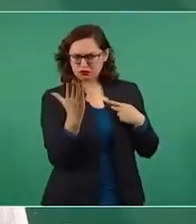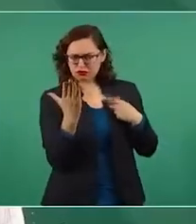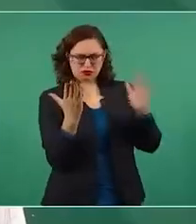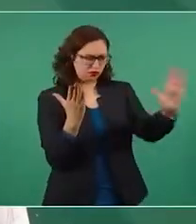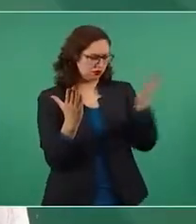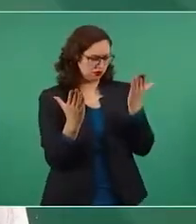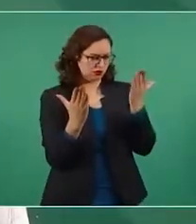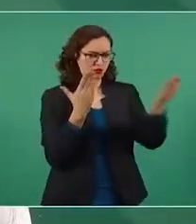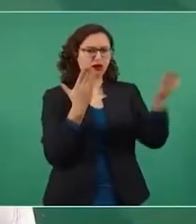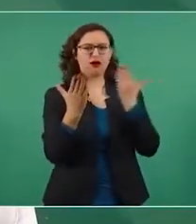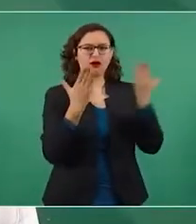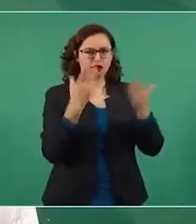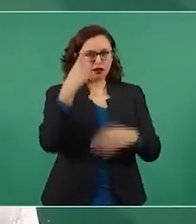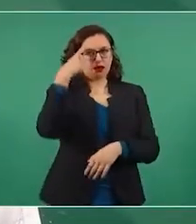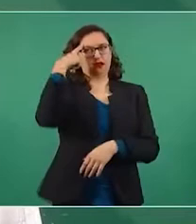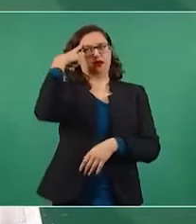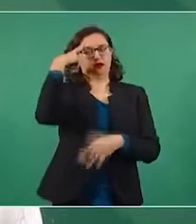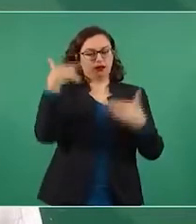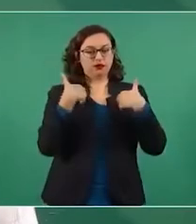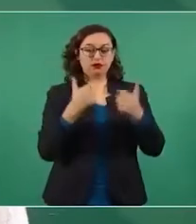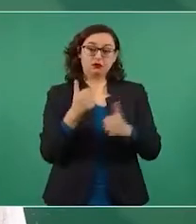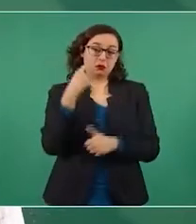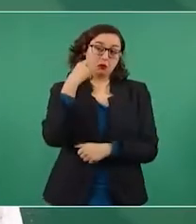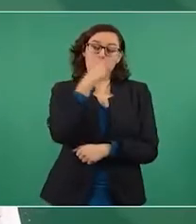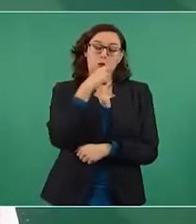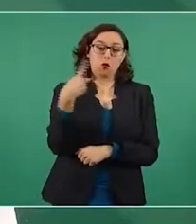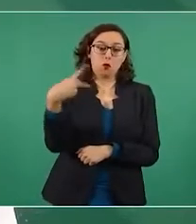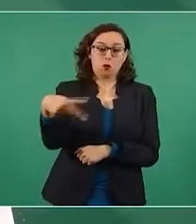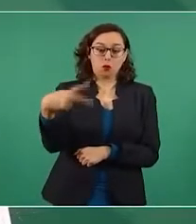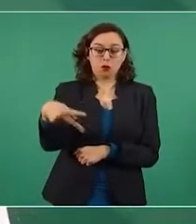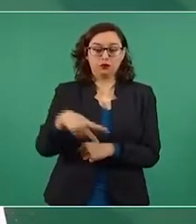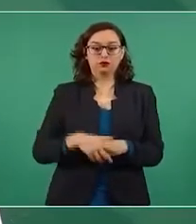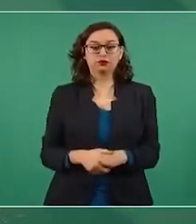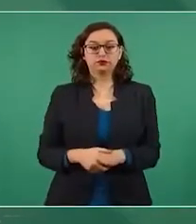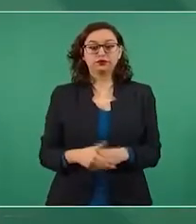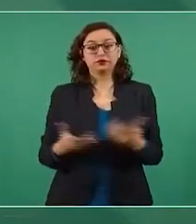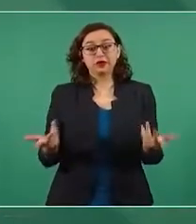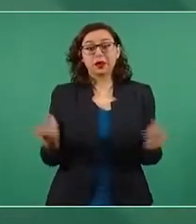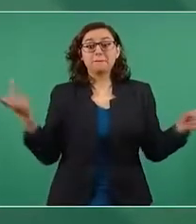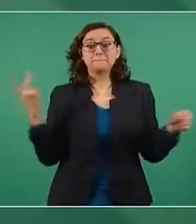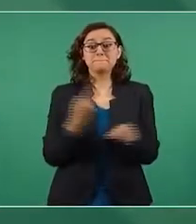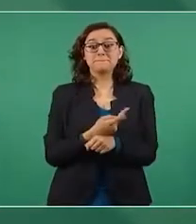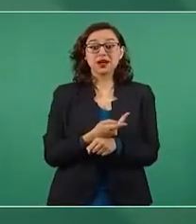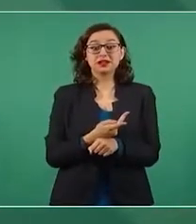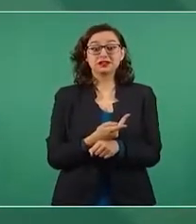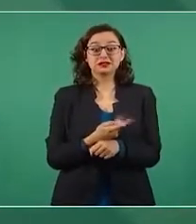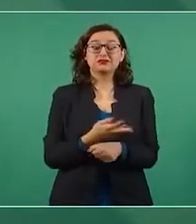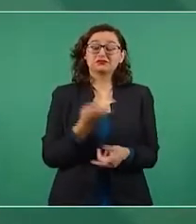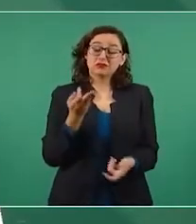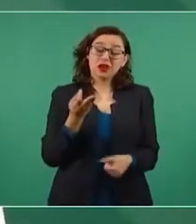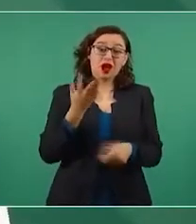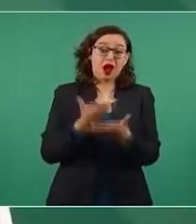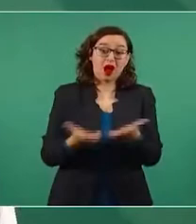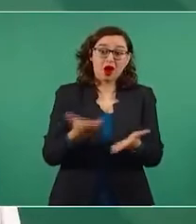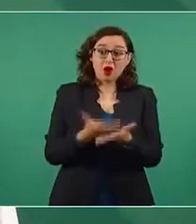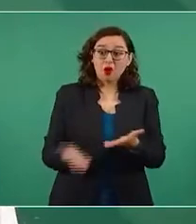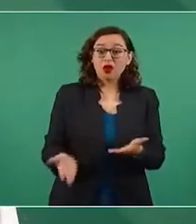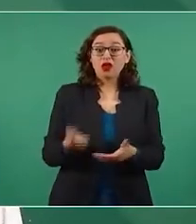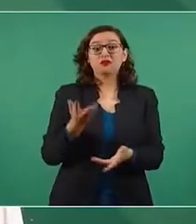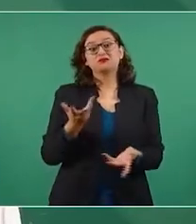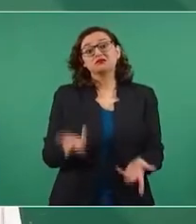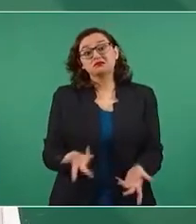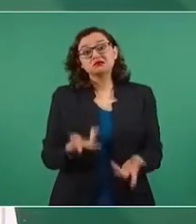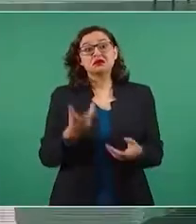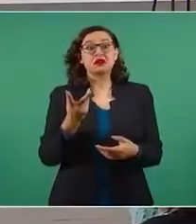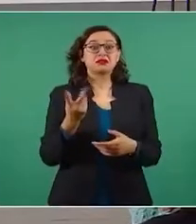certidumbres. La viralización y difusión con que las notas falsas se mueven a través de las cuentas de redes sociales de estos